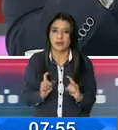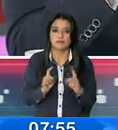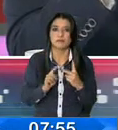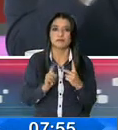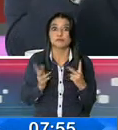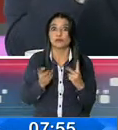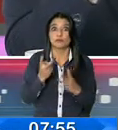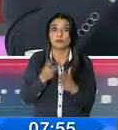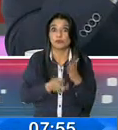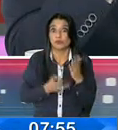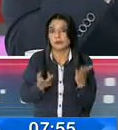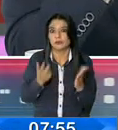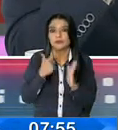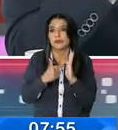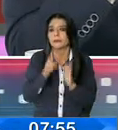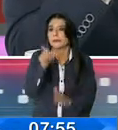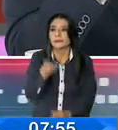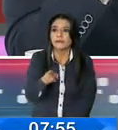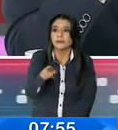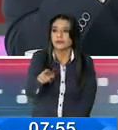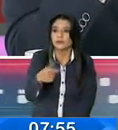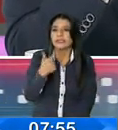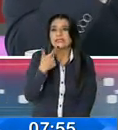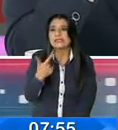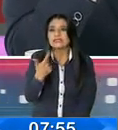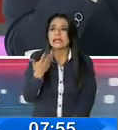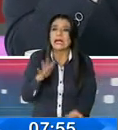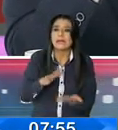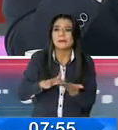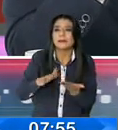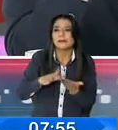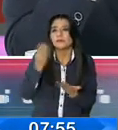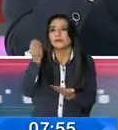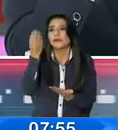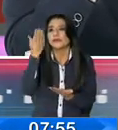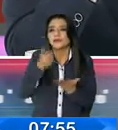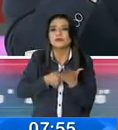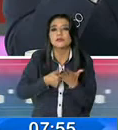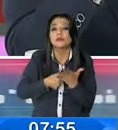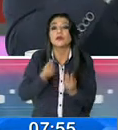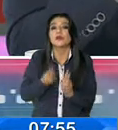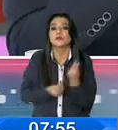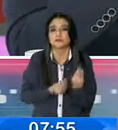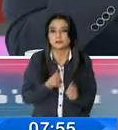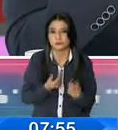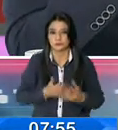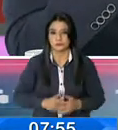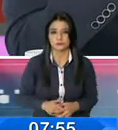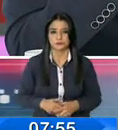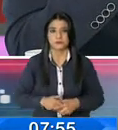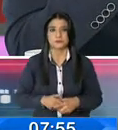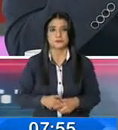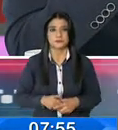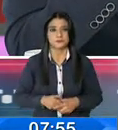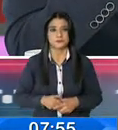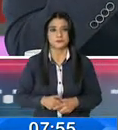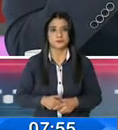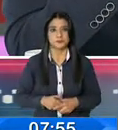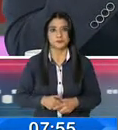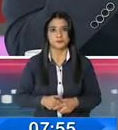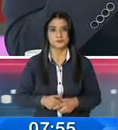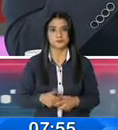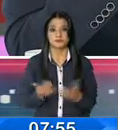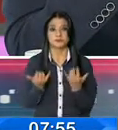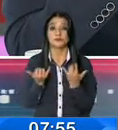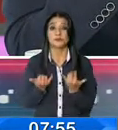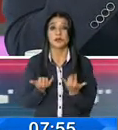se va a multar? Supongamos que una persona le dice, me olvidé la cédula. ¿Qué hacemos en ese caso? Bueno, en ese momento